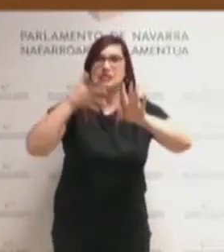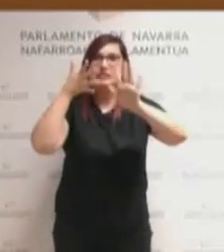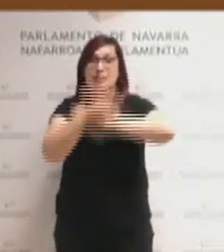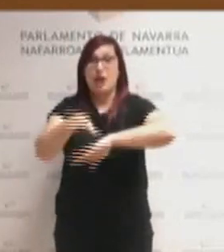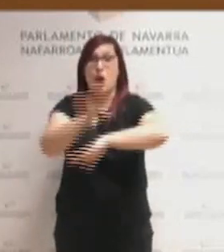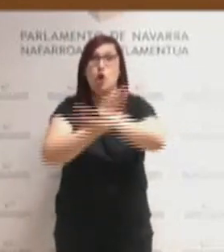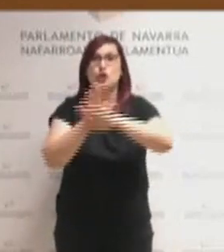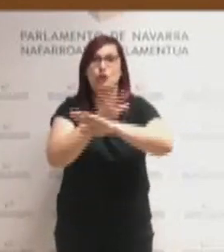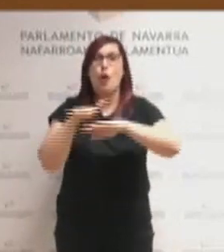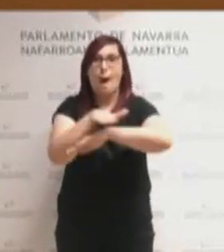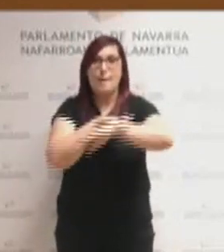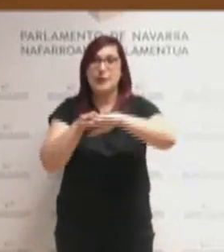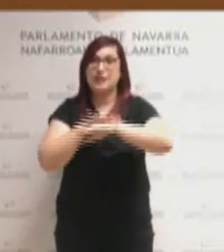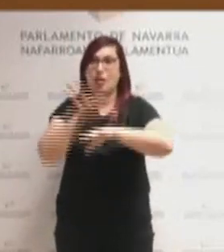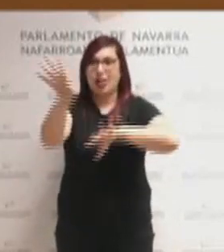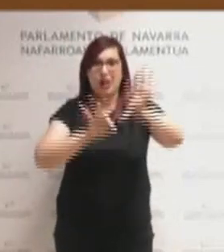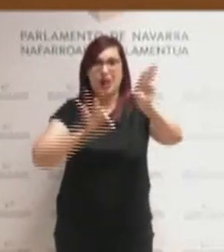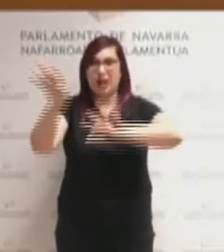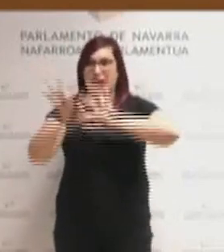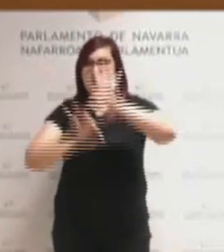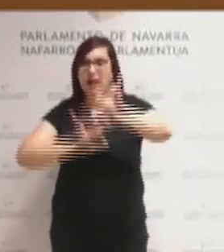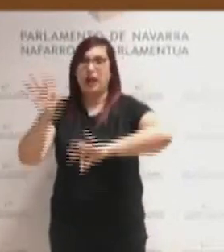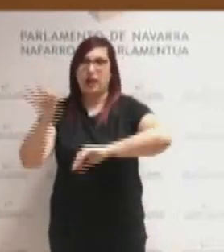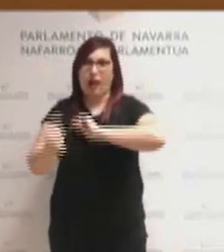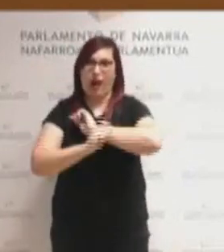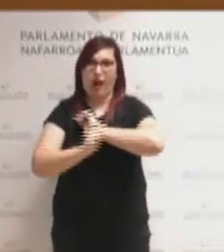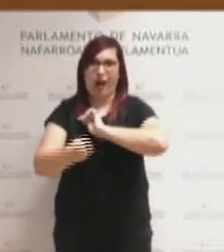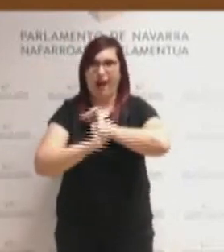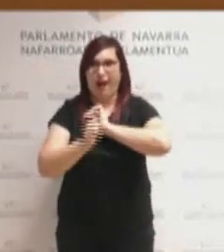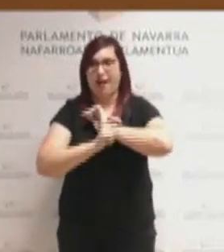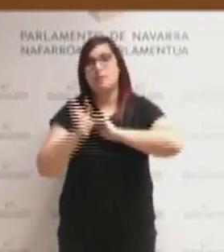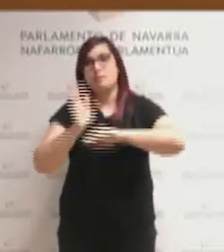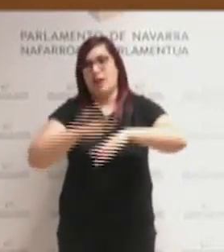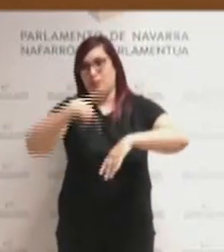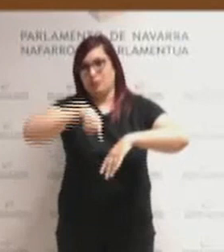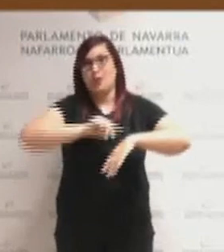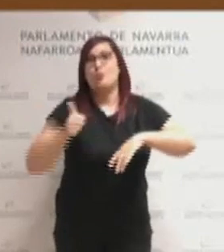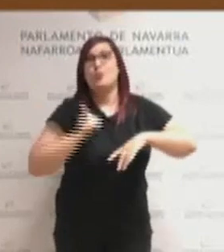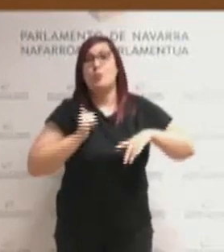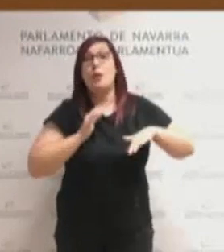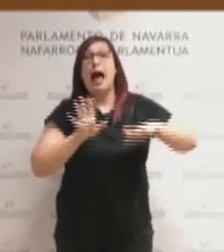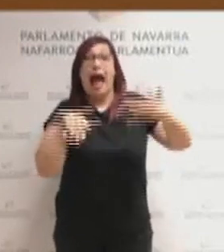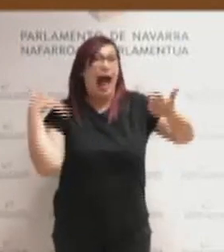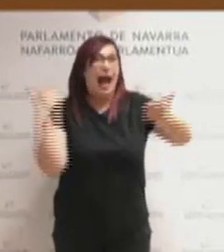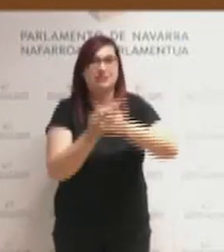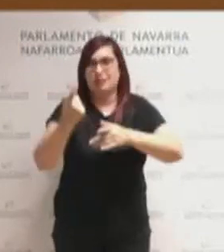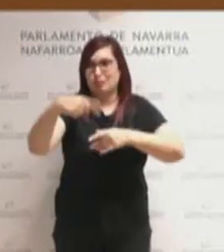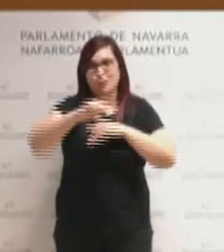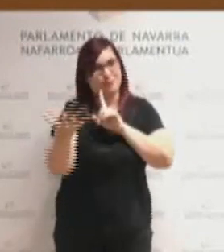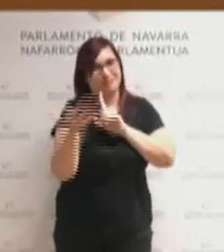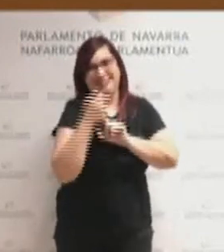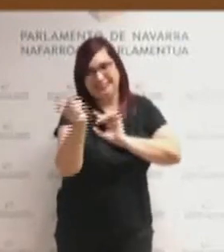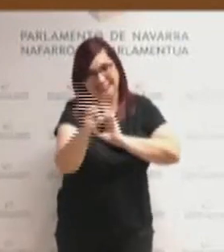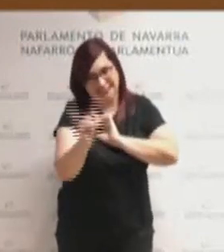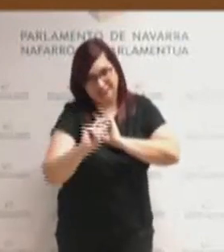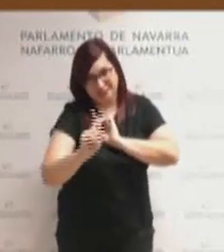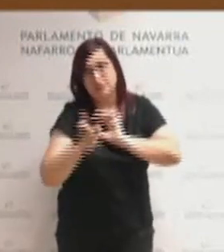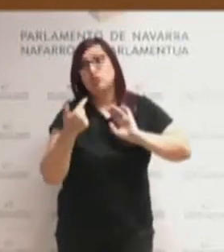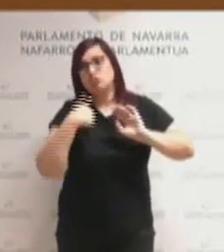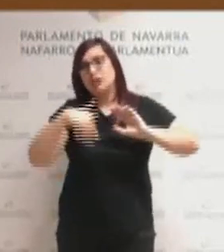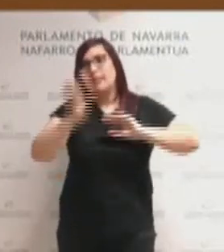les aseguro que a nosotros hasta la fecha no nos han visto ni nos van a ver. Entonces entiendo que